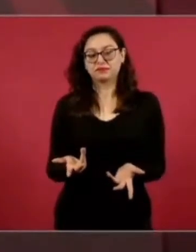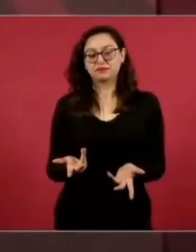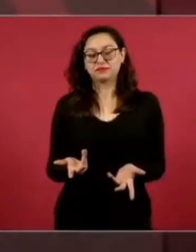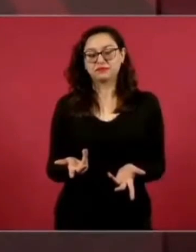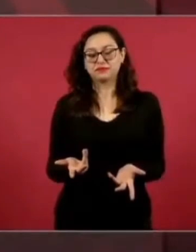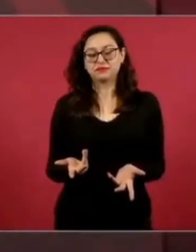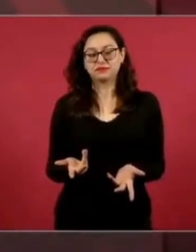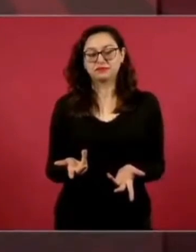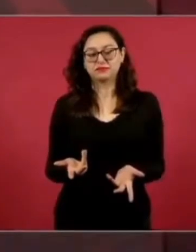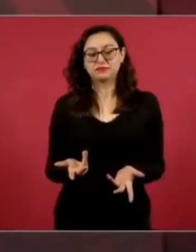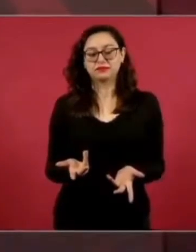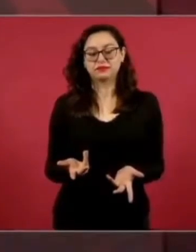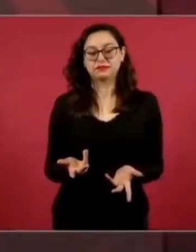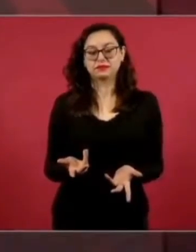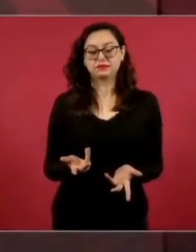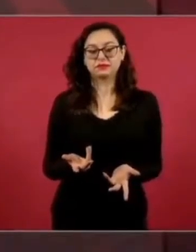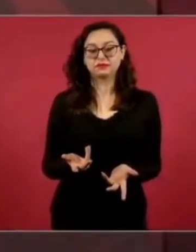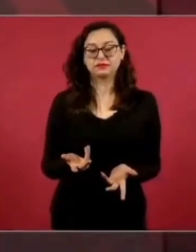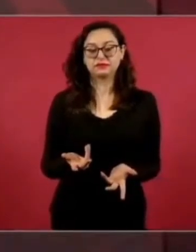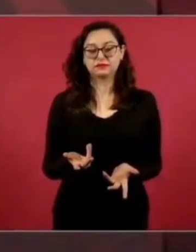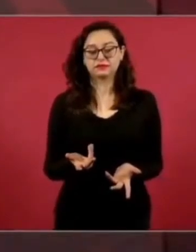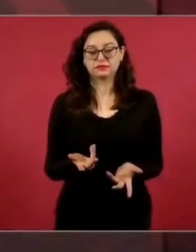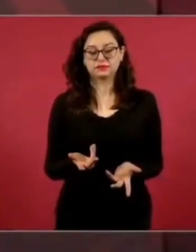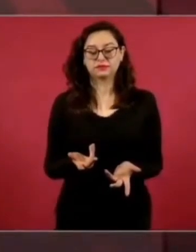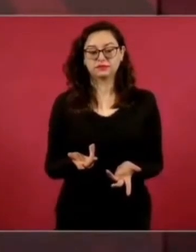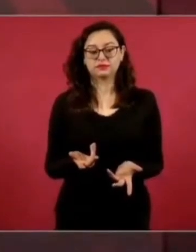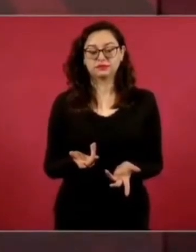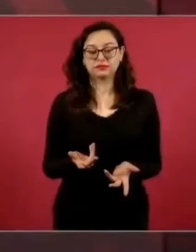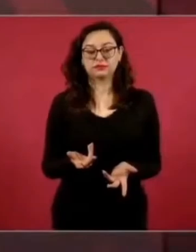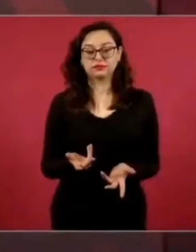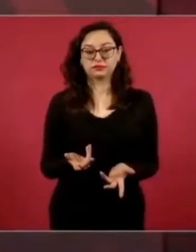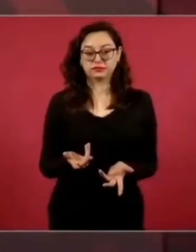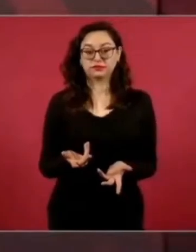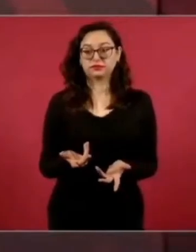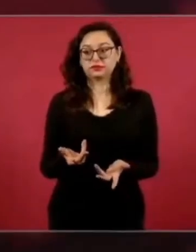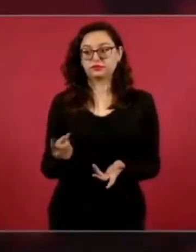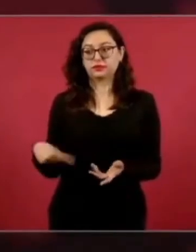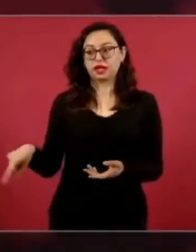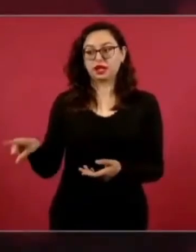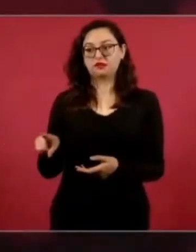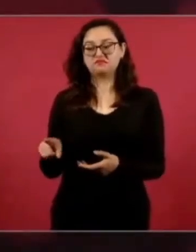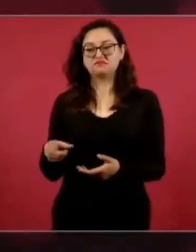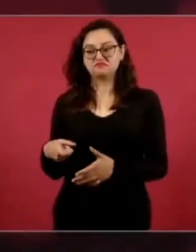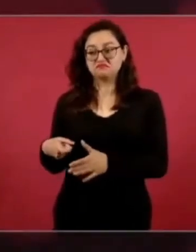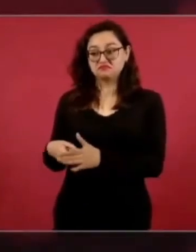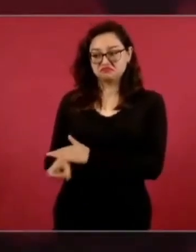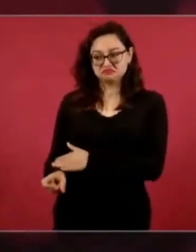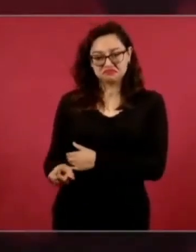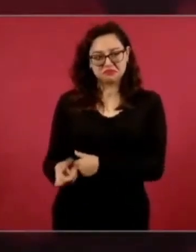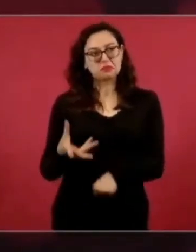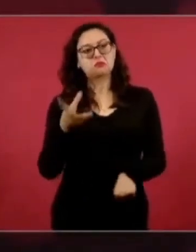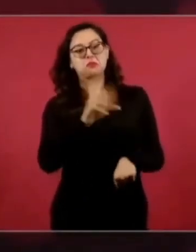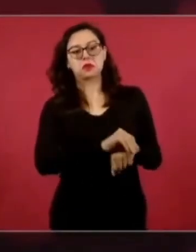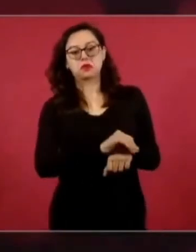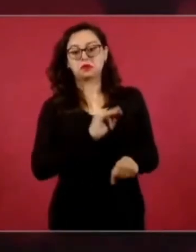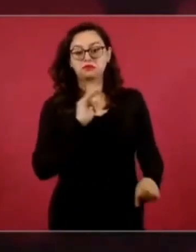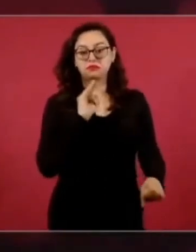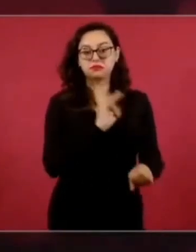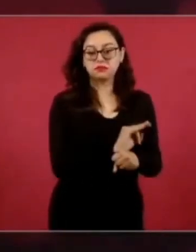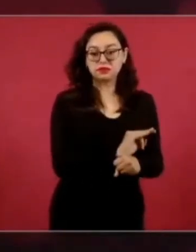y pueden dar permisos o